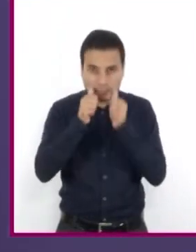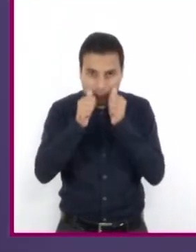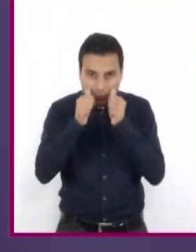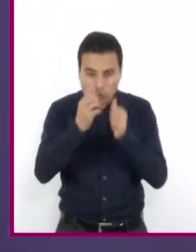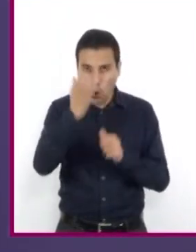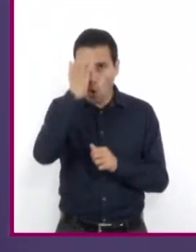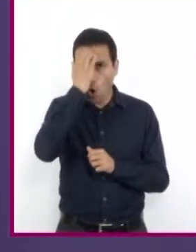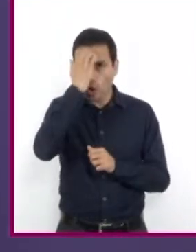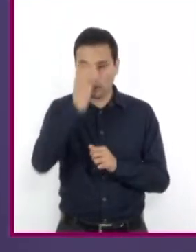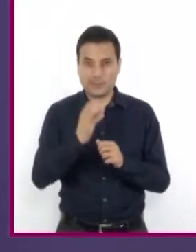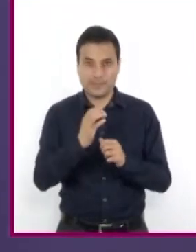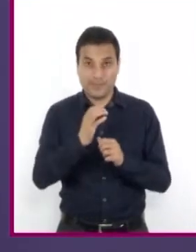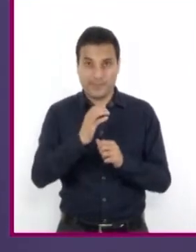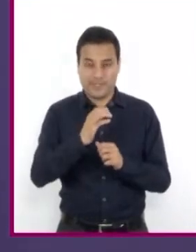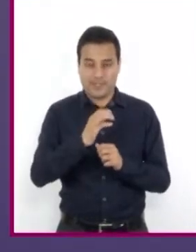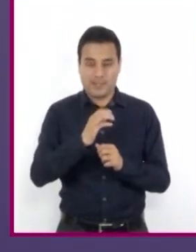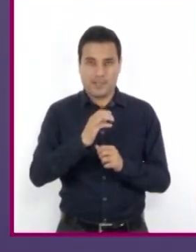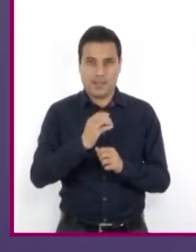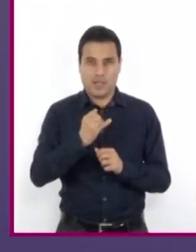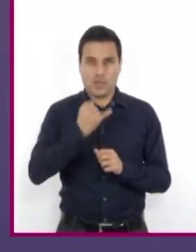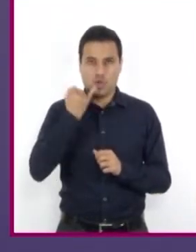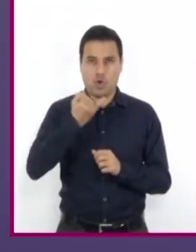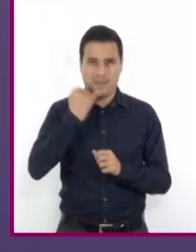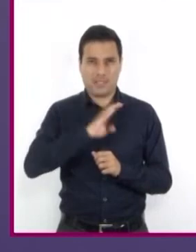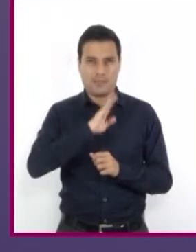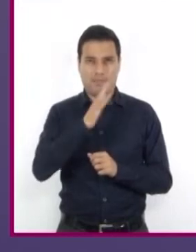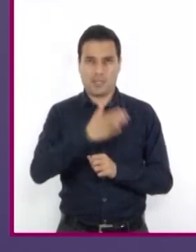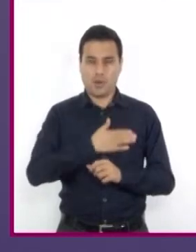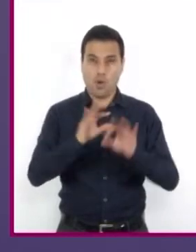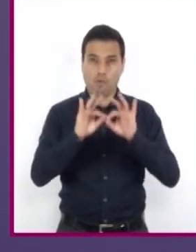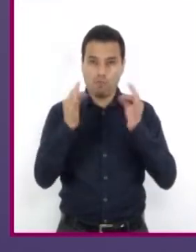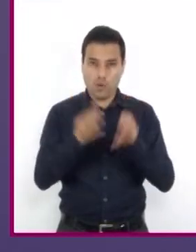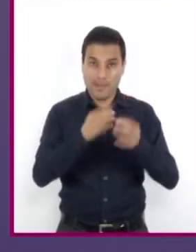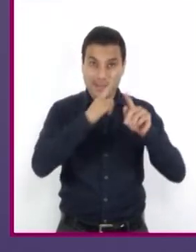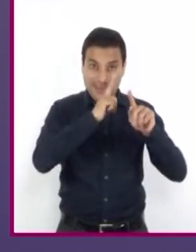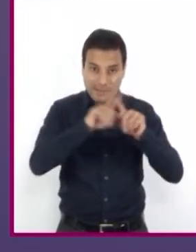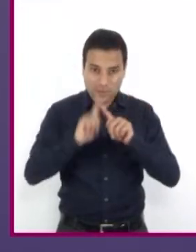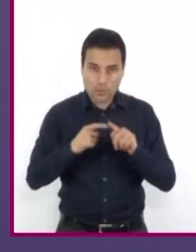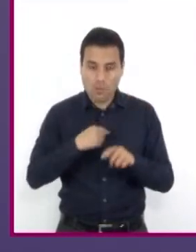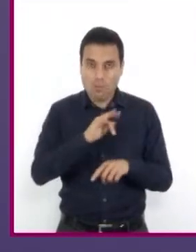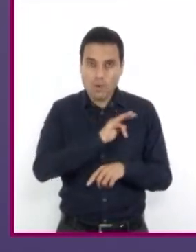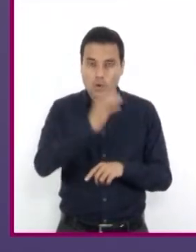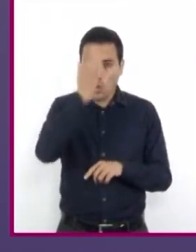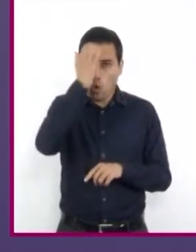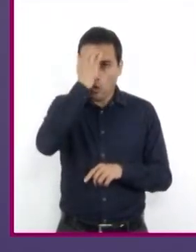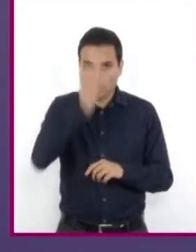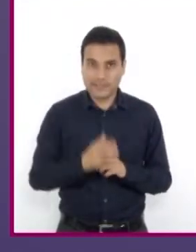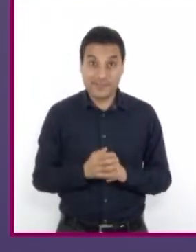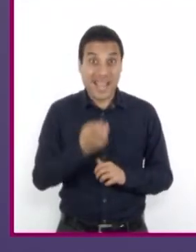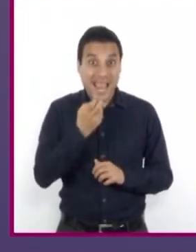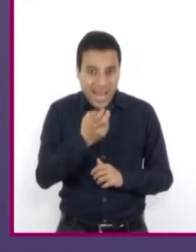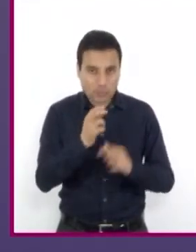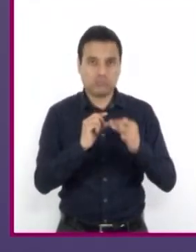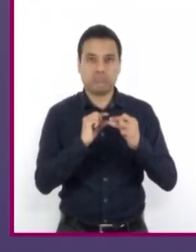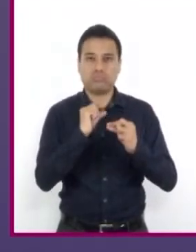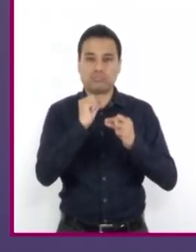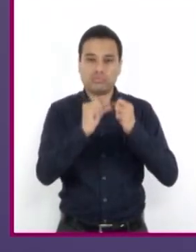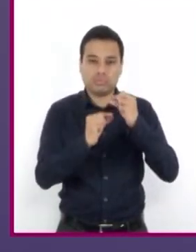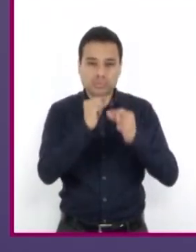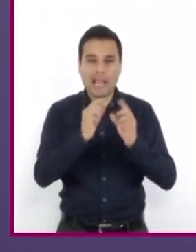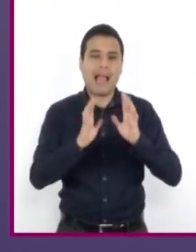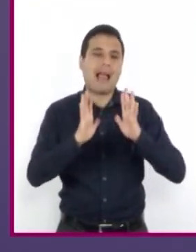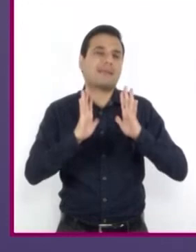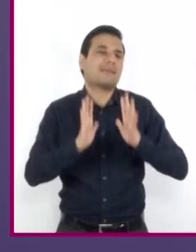diferentes formas de expresión en los distintos países de habla hispana. Gracias a eso, cada vez es más fácil entender